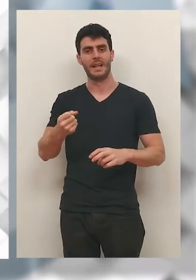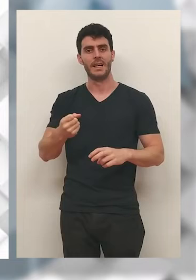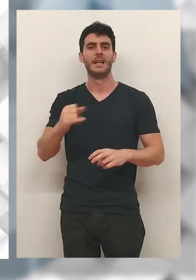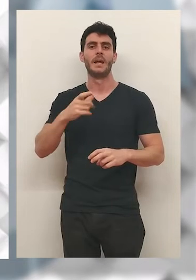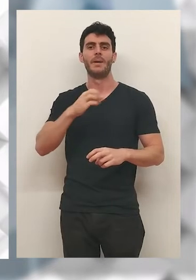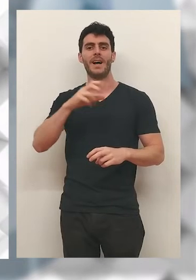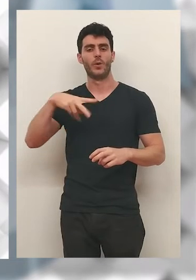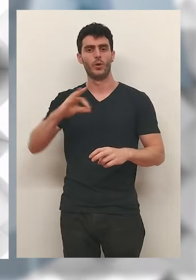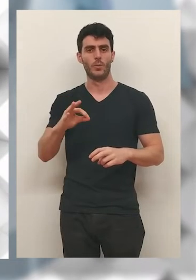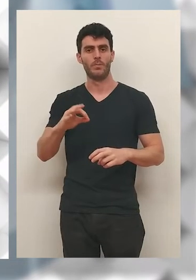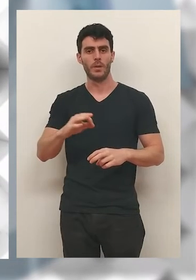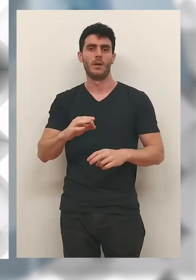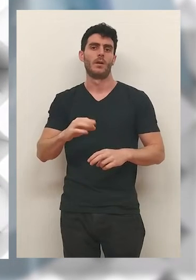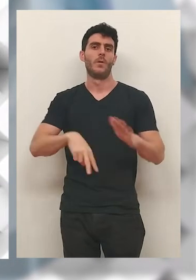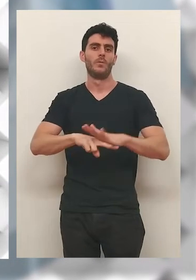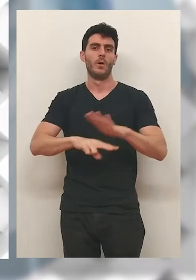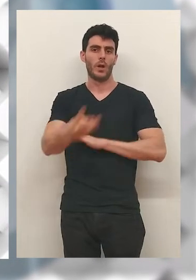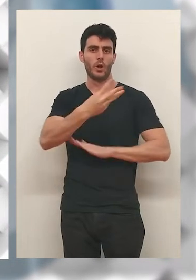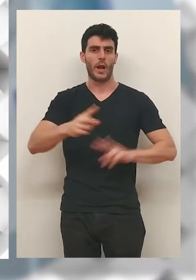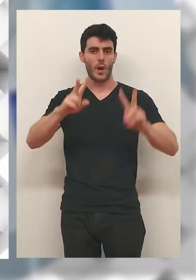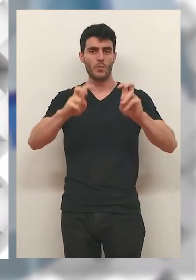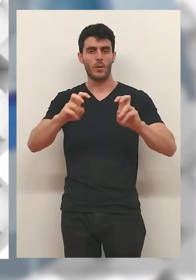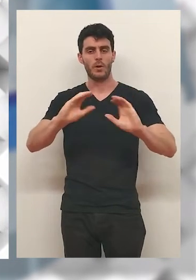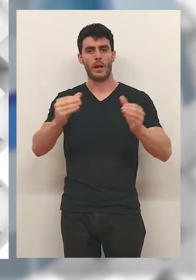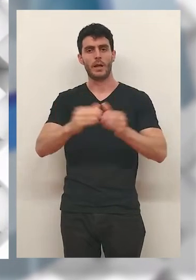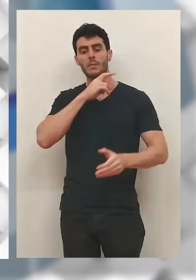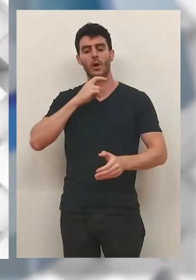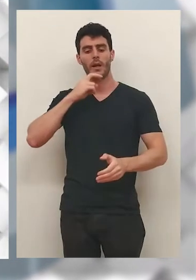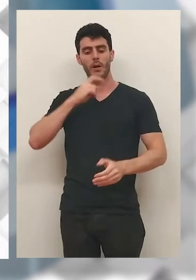Santana y Alejandro Ibarrondo. Son las nuevas caras en la planilla.